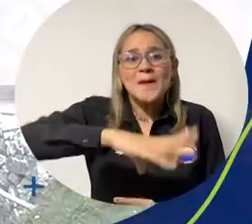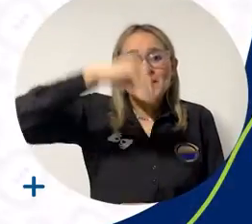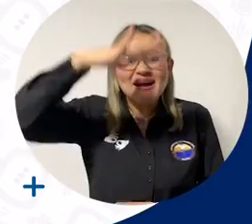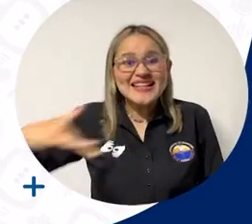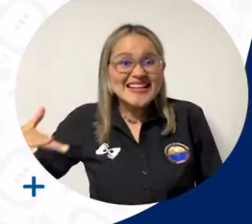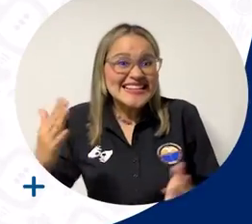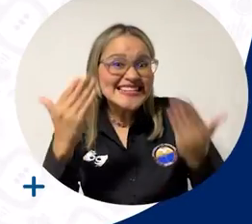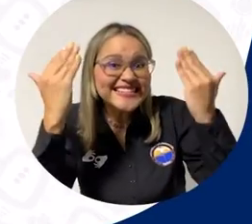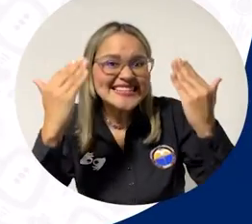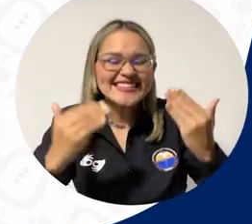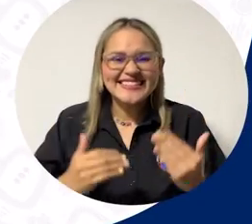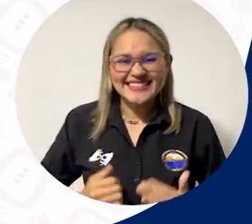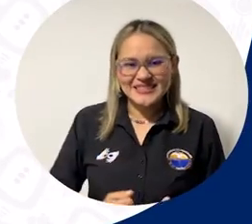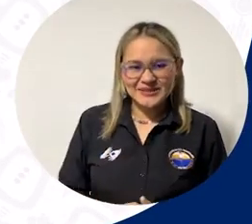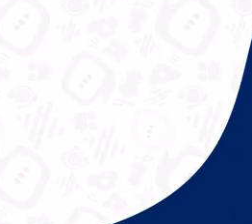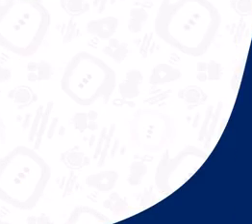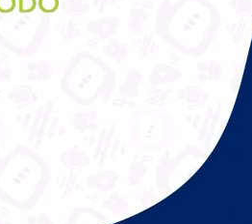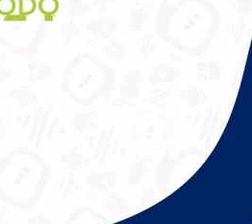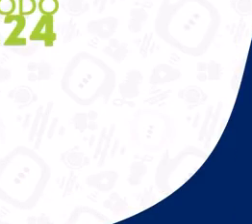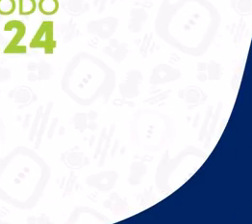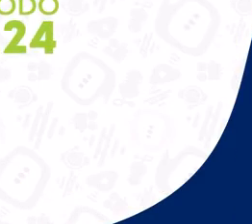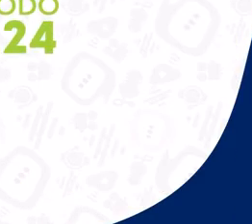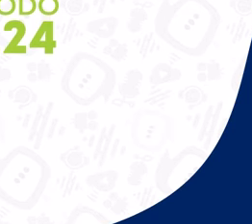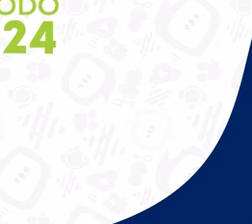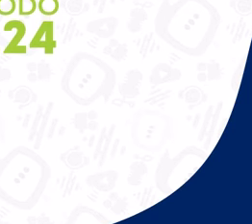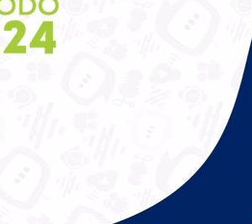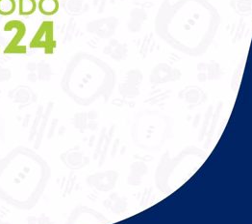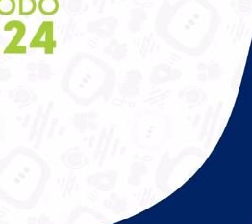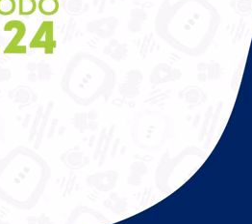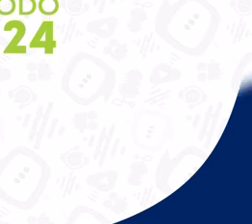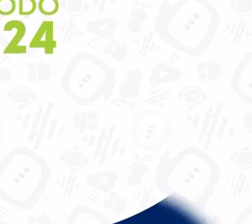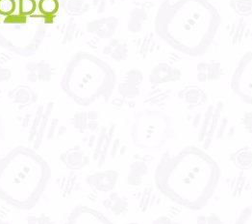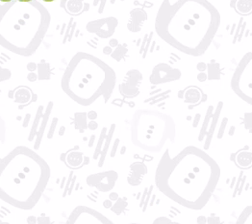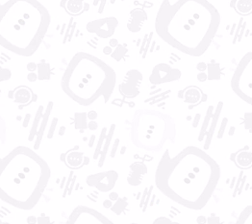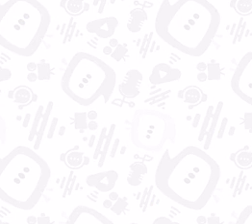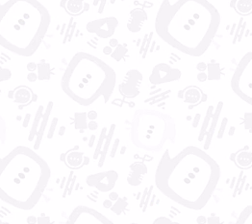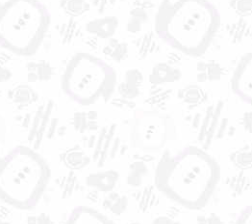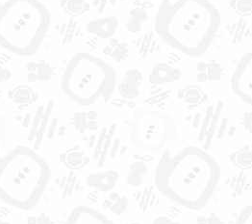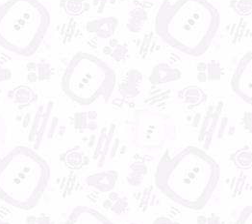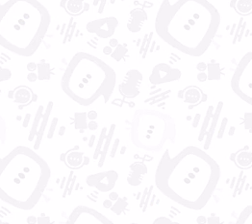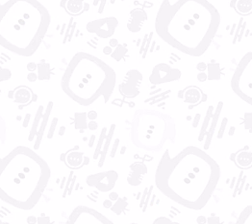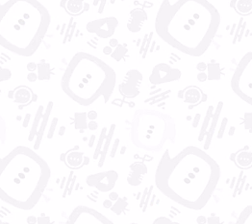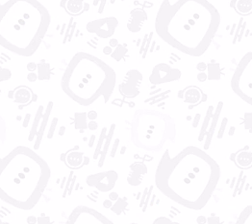departamento del Magdalena. Universidad de Magdalena. Aún más influyente e innovadora.